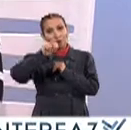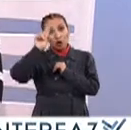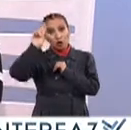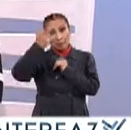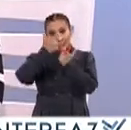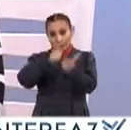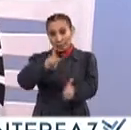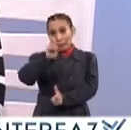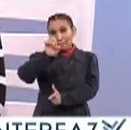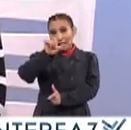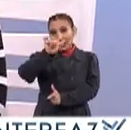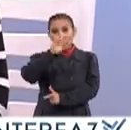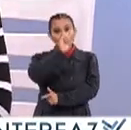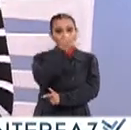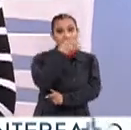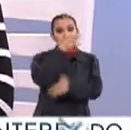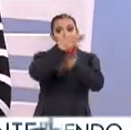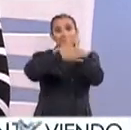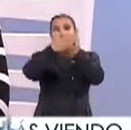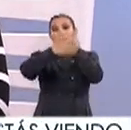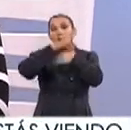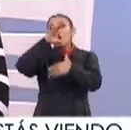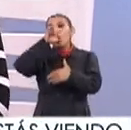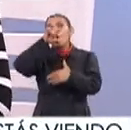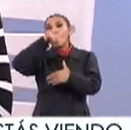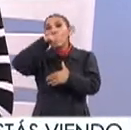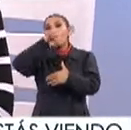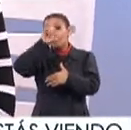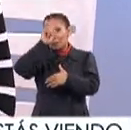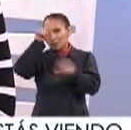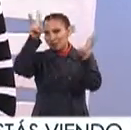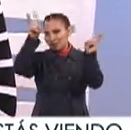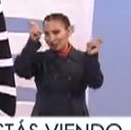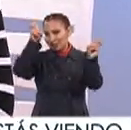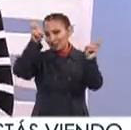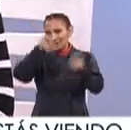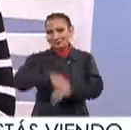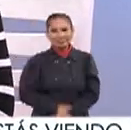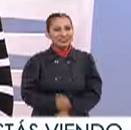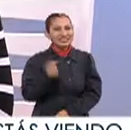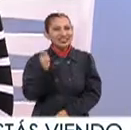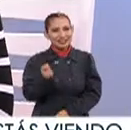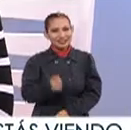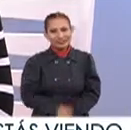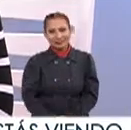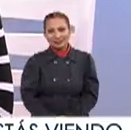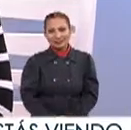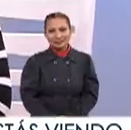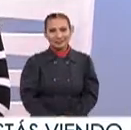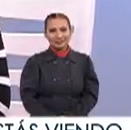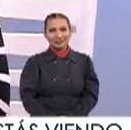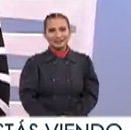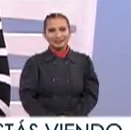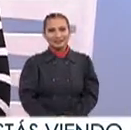Libre de Berlín Y la UNAM convocan a un coloquio Sobre esta disciplina Vamos a ver de qué se trata